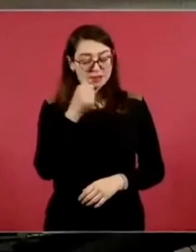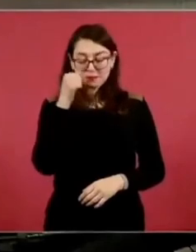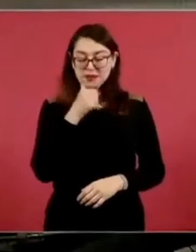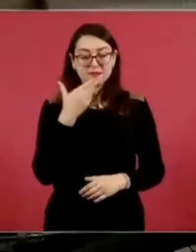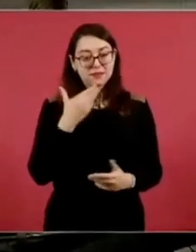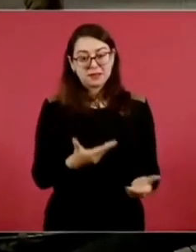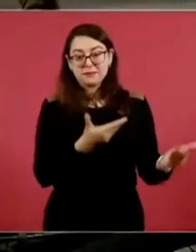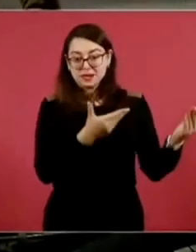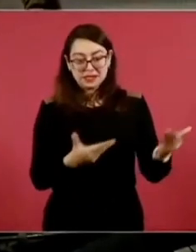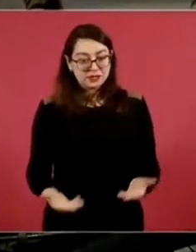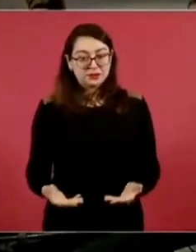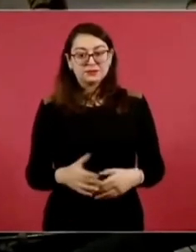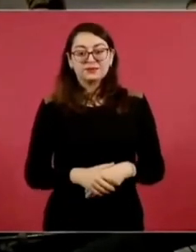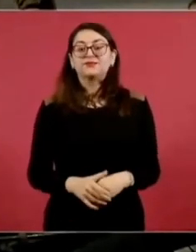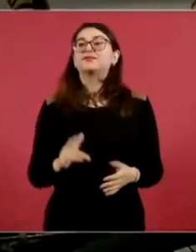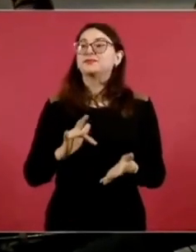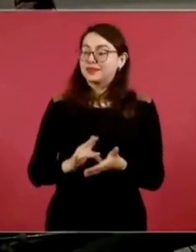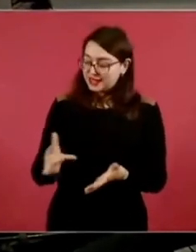Muchas gracias, señor presidente. Felicidades. Muchas gracias.